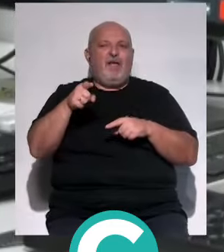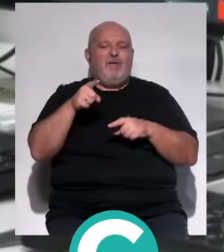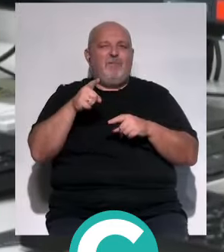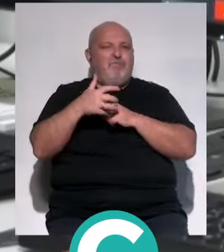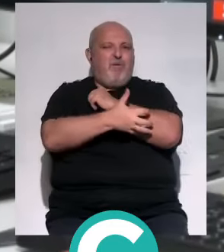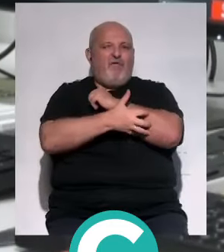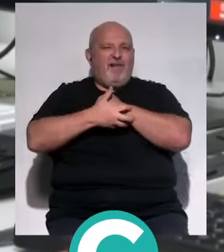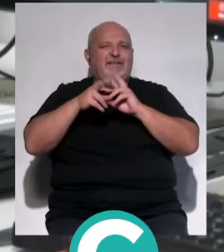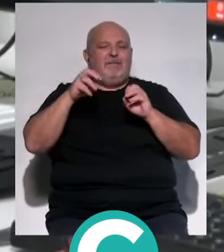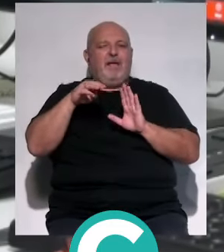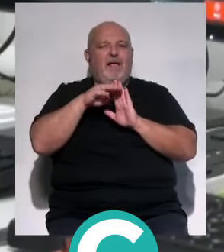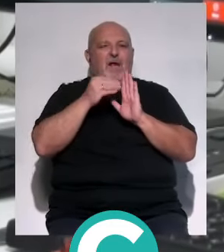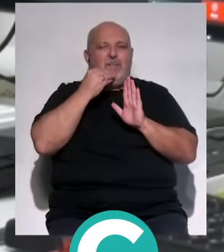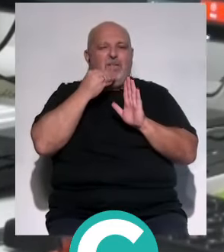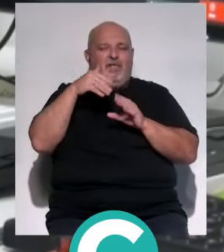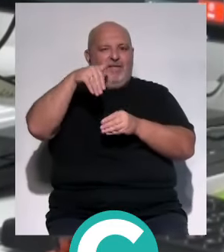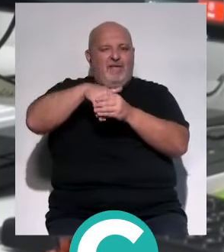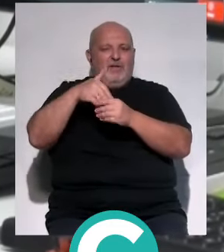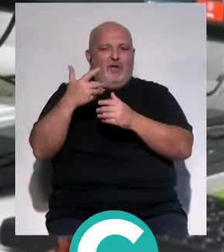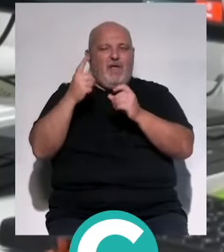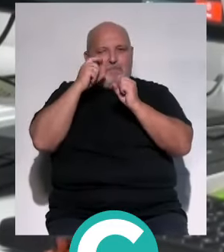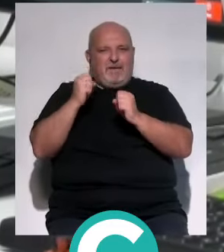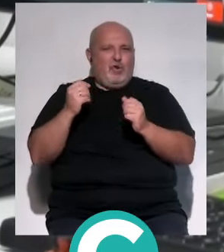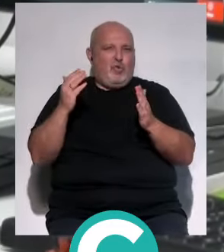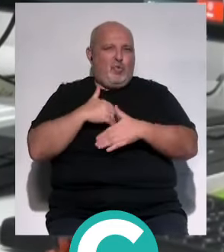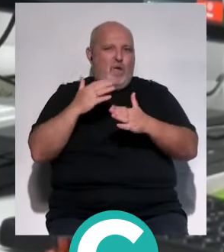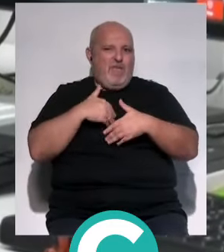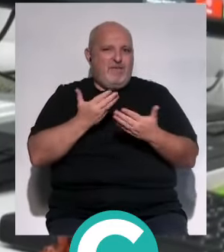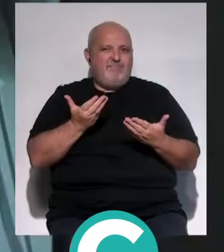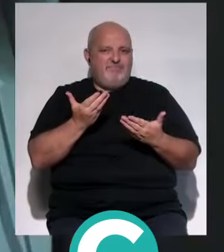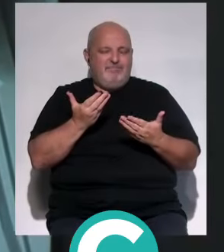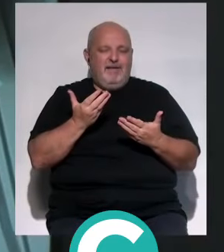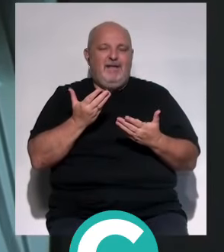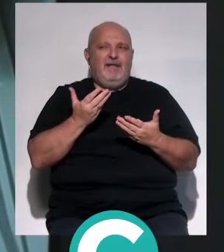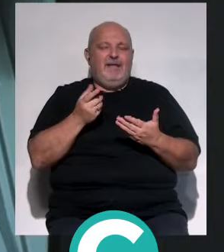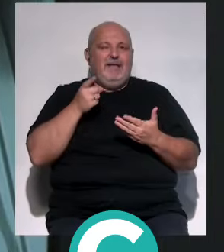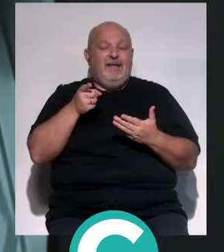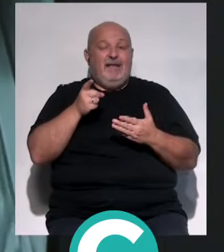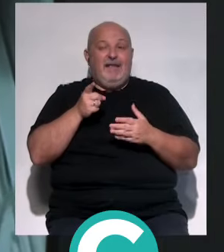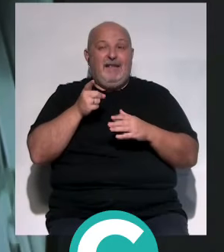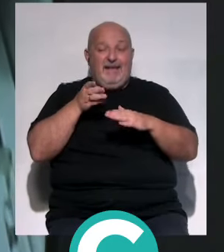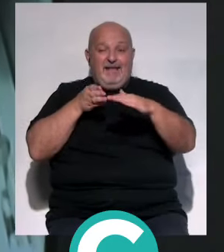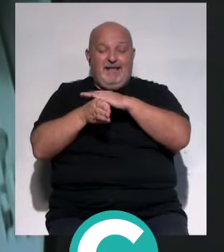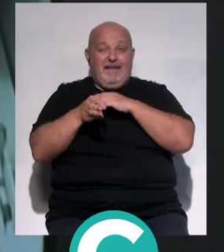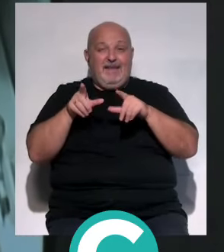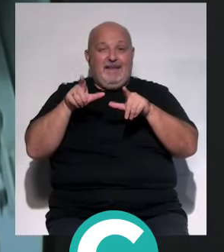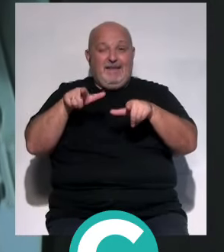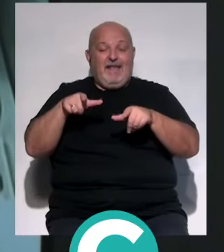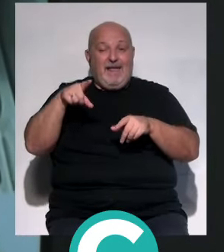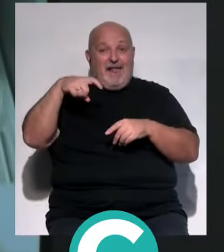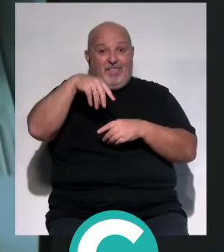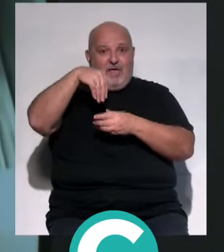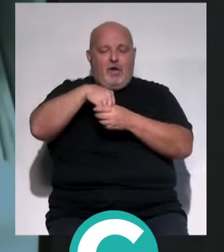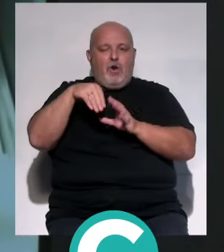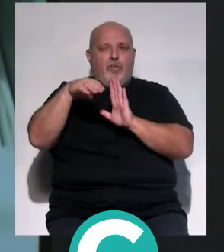muy pobre en materia de alimentación. Hay que... En esa puerta que yo digo, ese pase a oncología, en esa unidad de oncología debe de